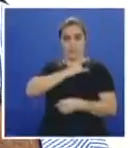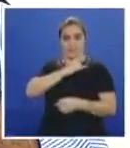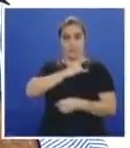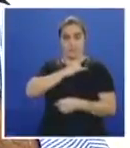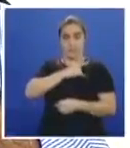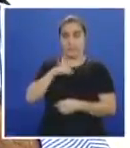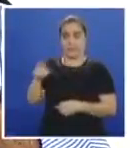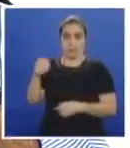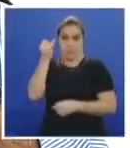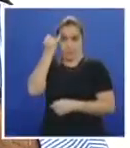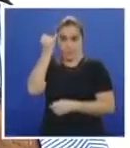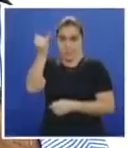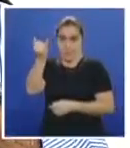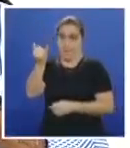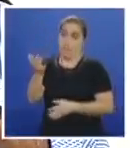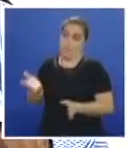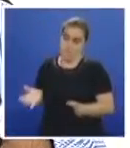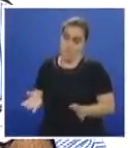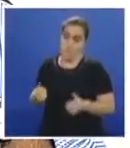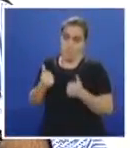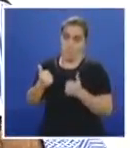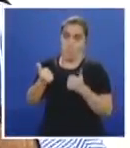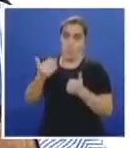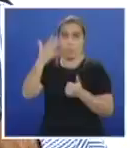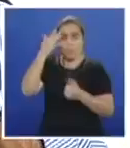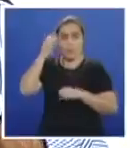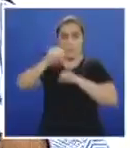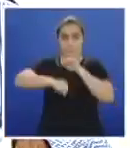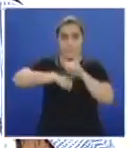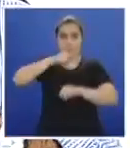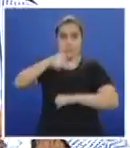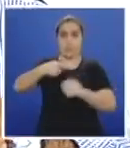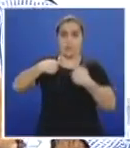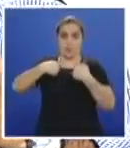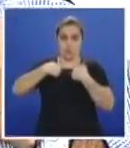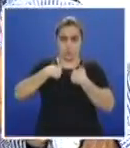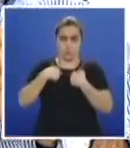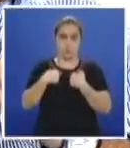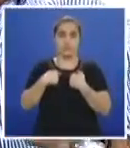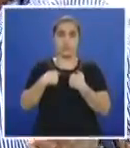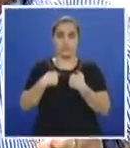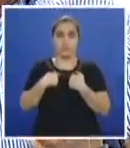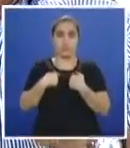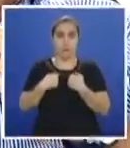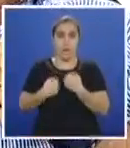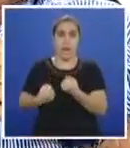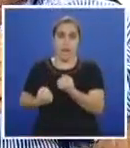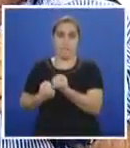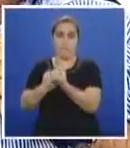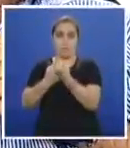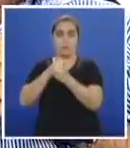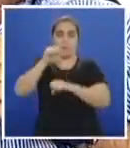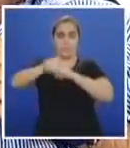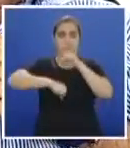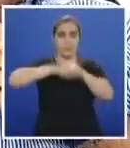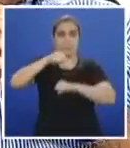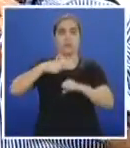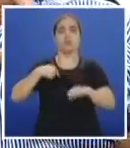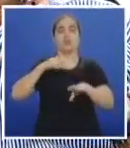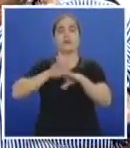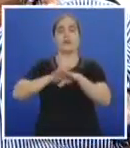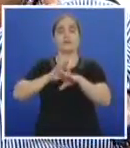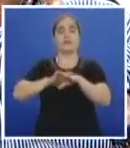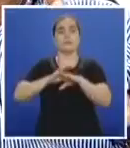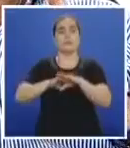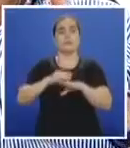universitarios para promover la bicicleta y yo soy amigo de la bicicleta. Ahí les tengo una muy buena noticia que ahora